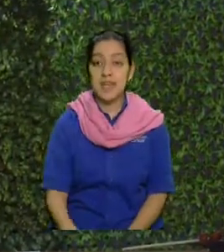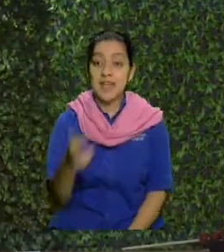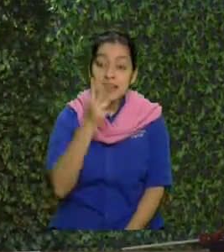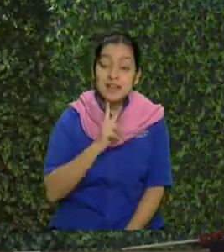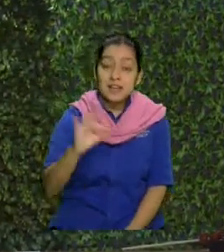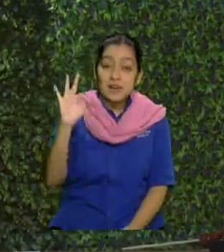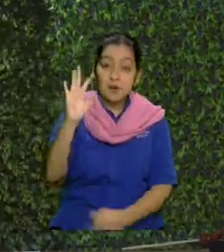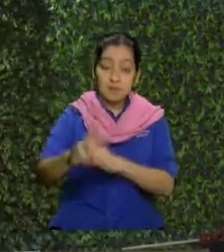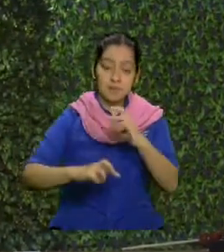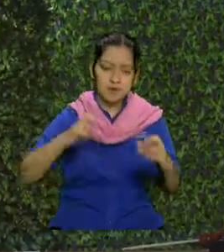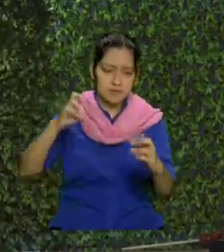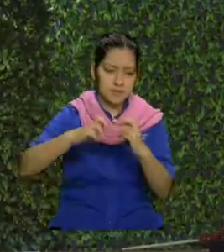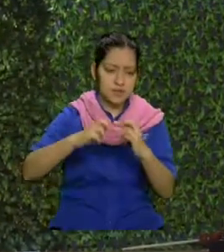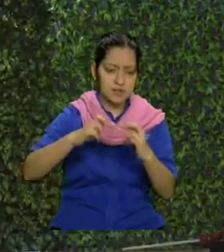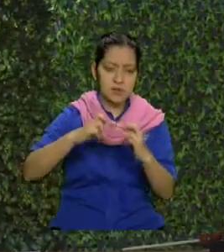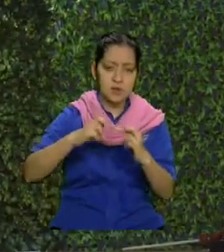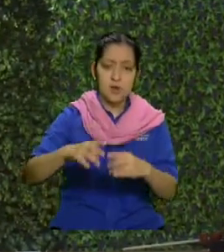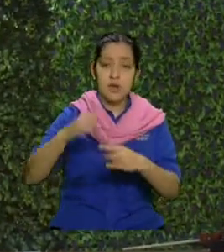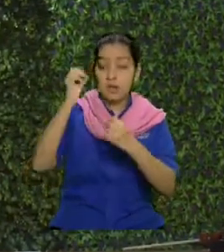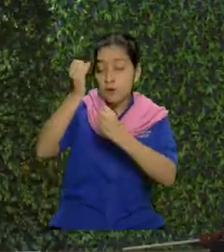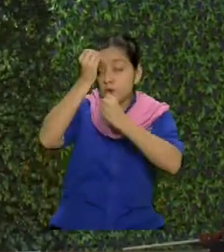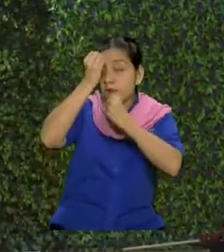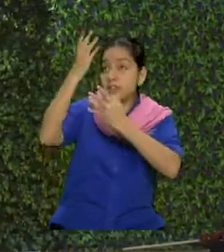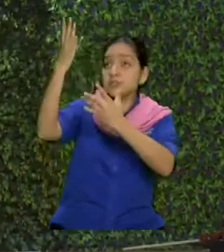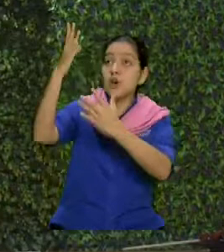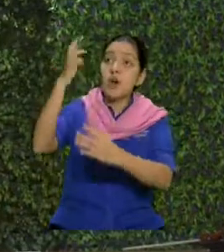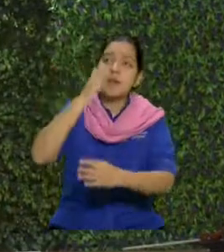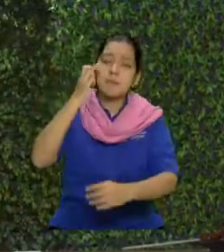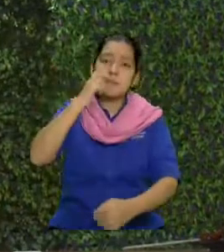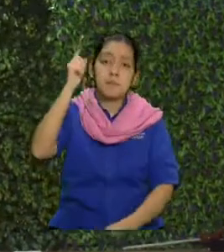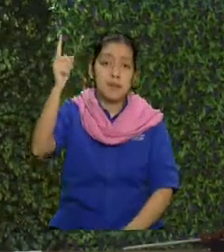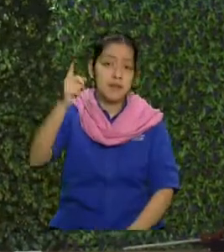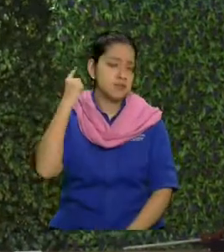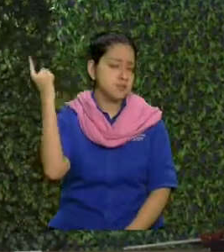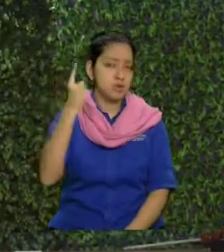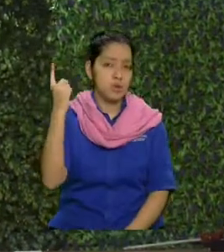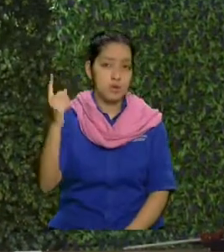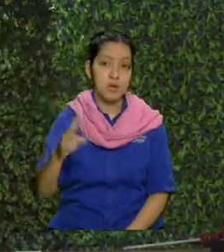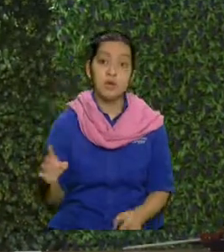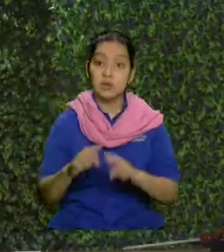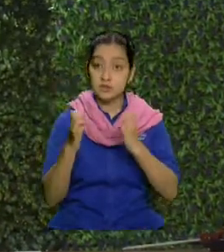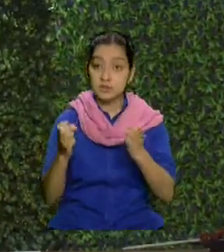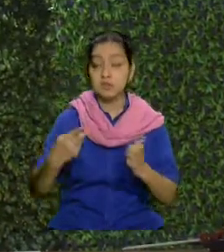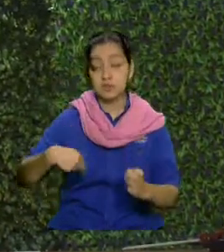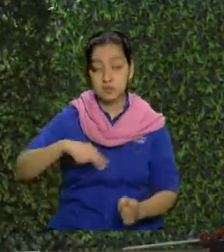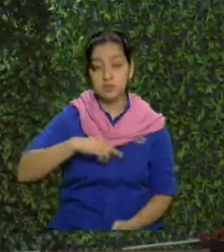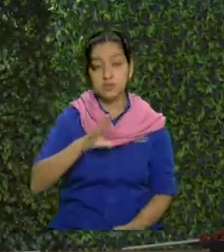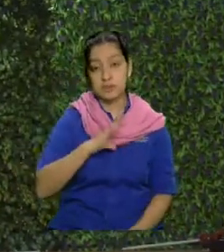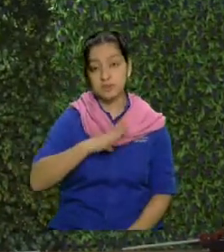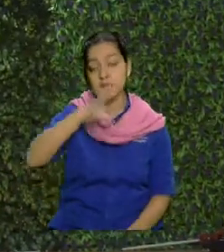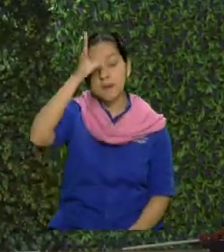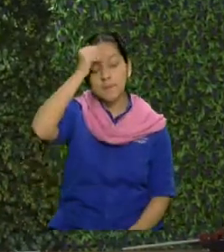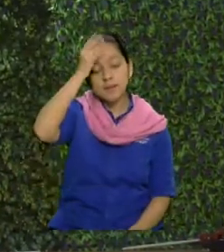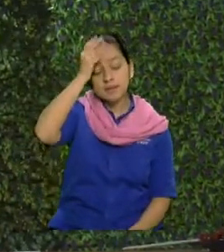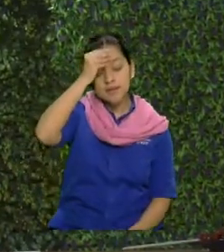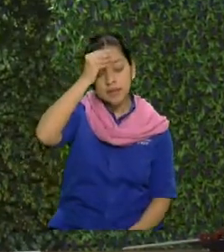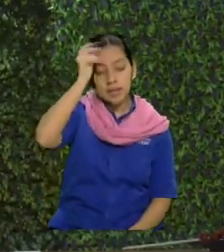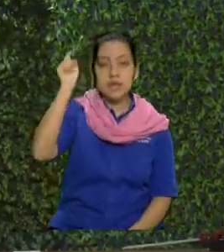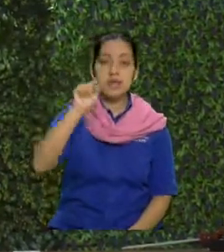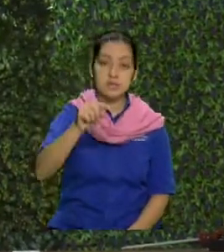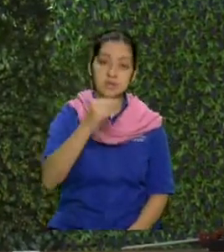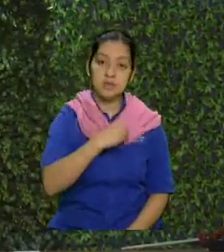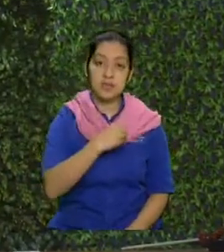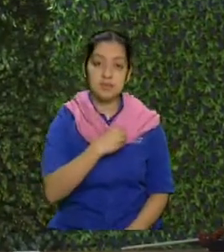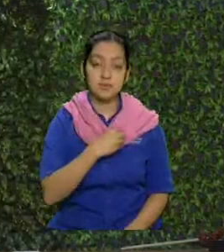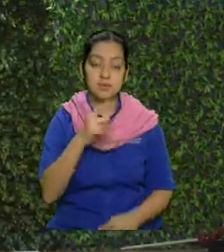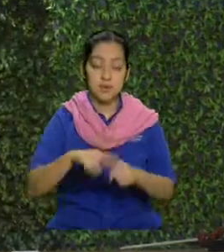perfecto que obedeció al Padre en todo. Entonces, de Él tenemos que aprender. Y eso es lo que aprendemos cuando empezamos